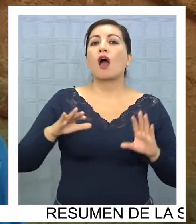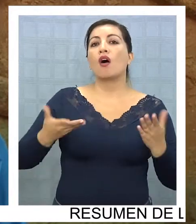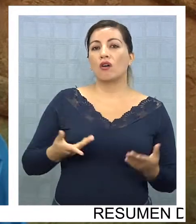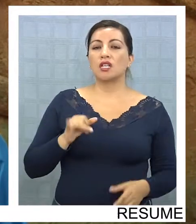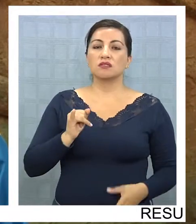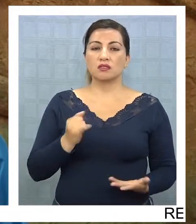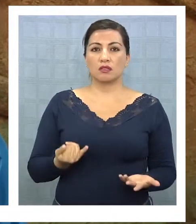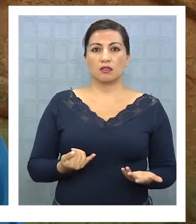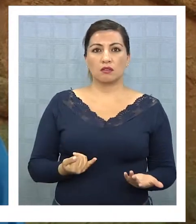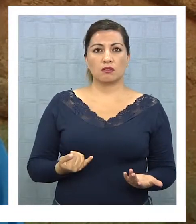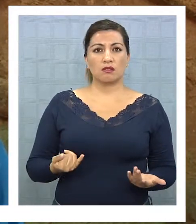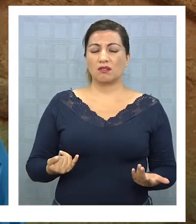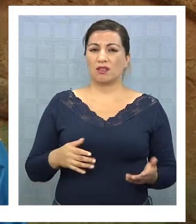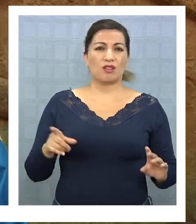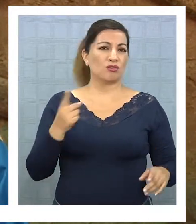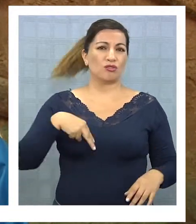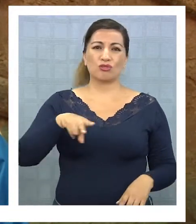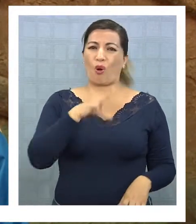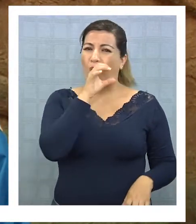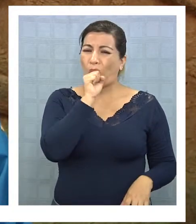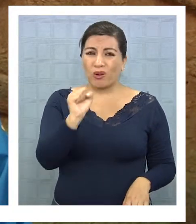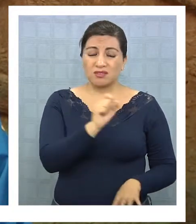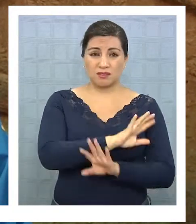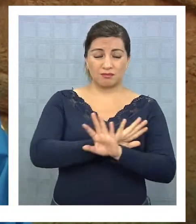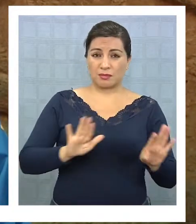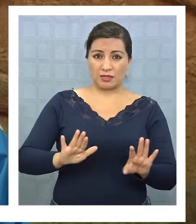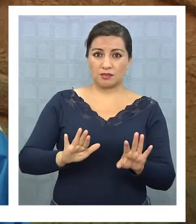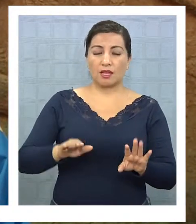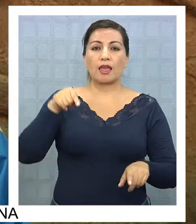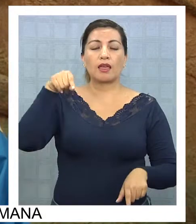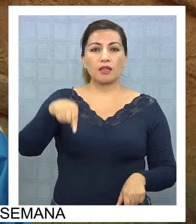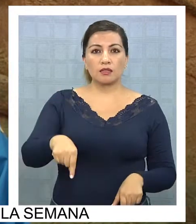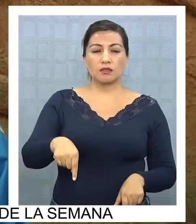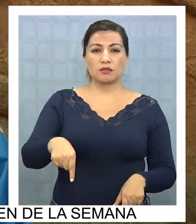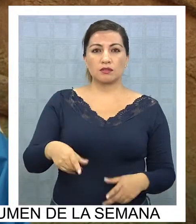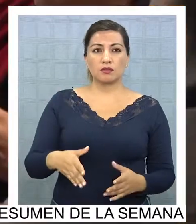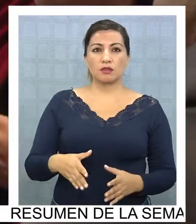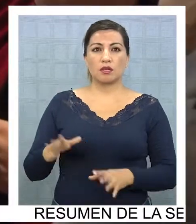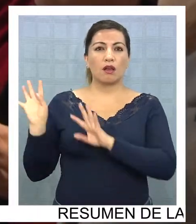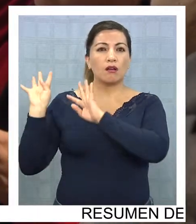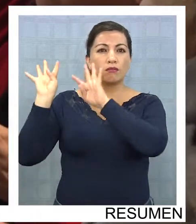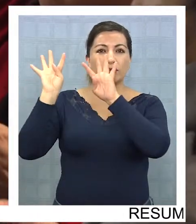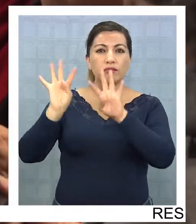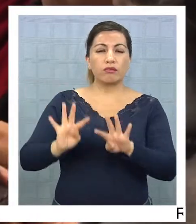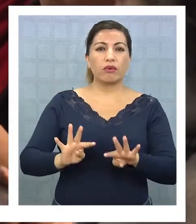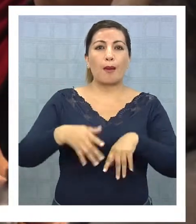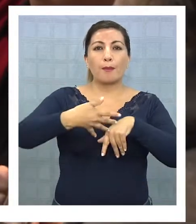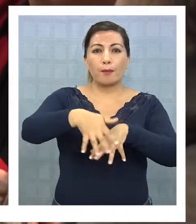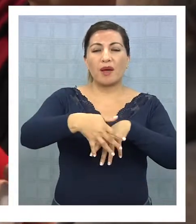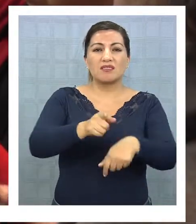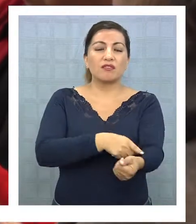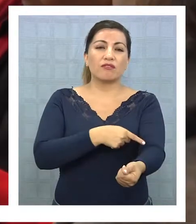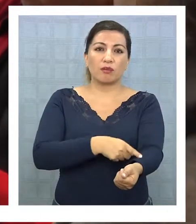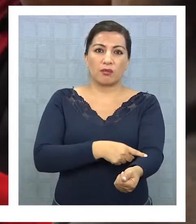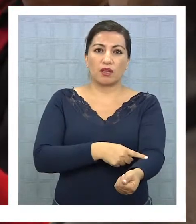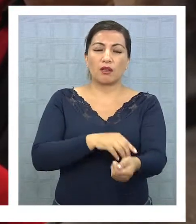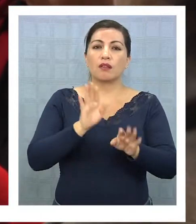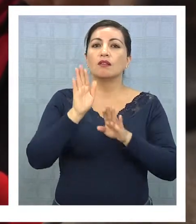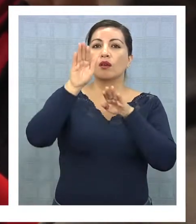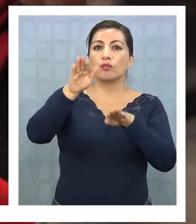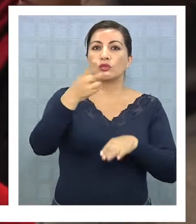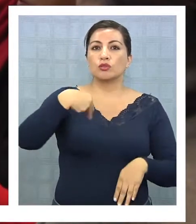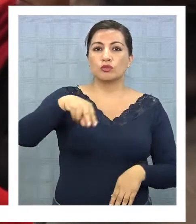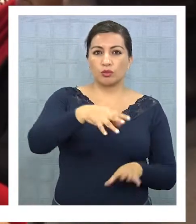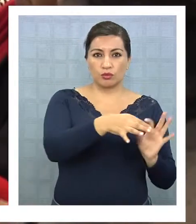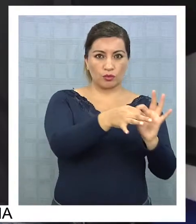La verdad es que ya no aguantamos más. Aquí la convocatoria es una marcha familiar, solidaria, en la cual nos